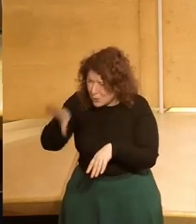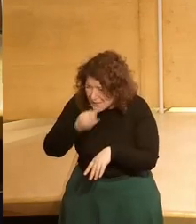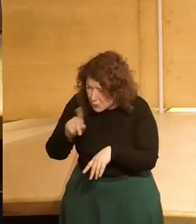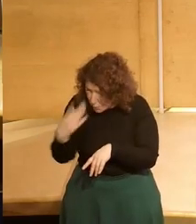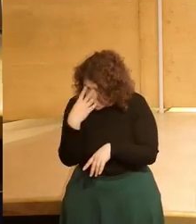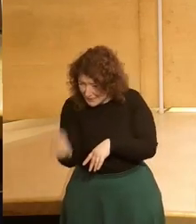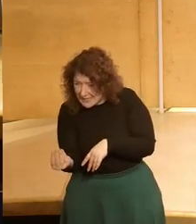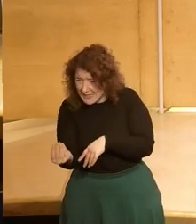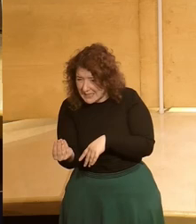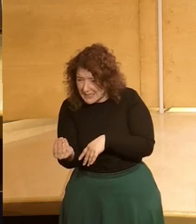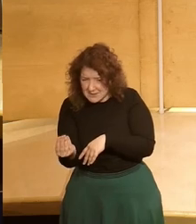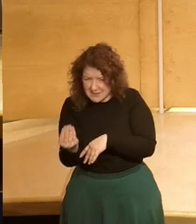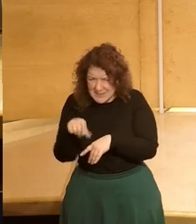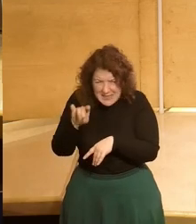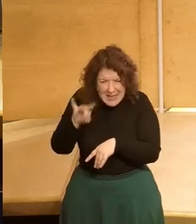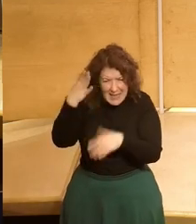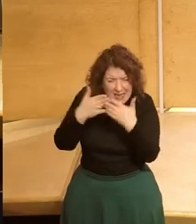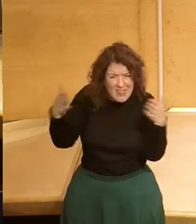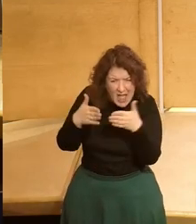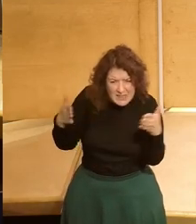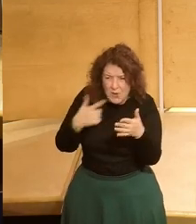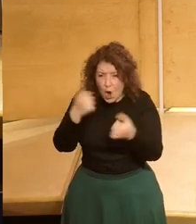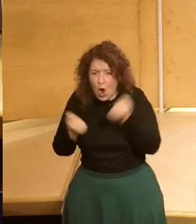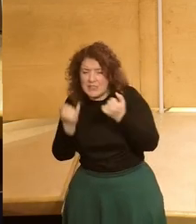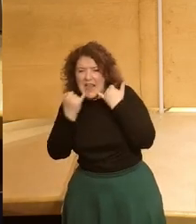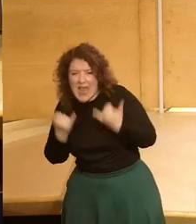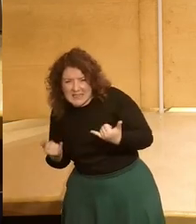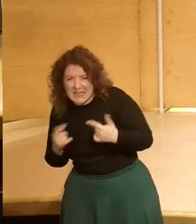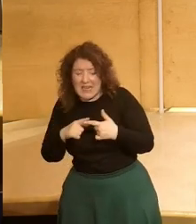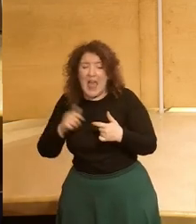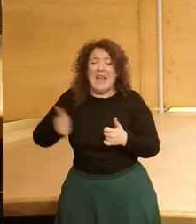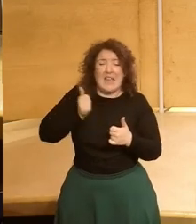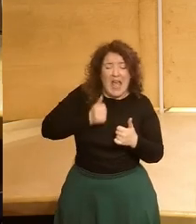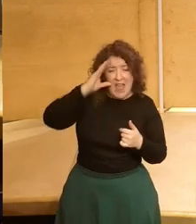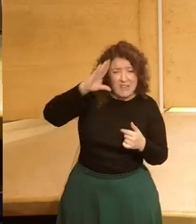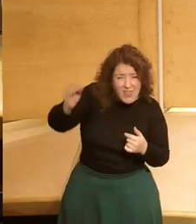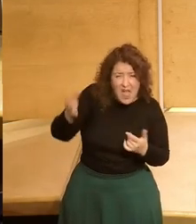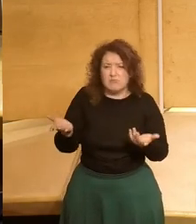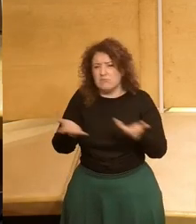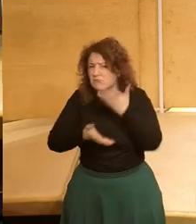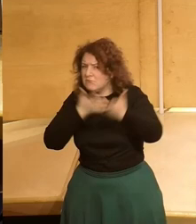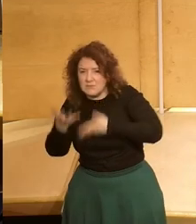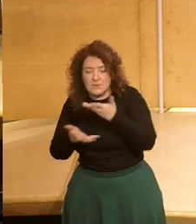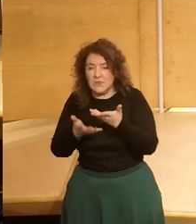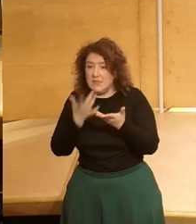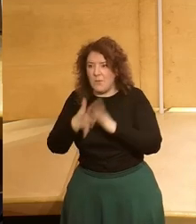tú me entiendes oye esta iniciativa este coche eléctrico oye esta inteligencia artificial y eso aparte de ser muy enriquecedor es muy